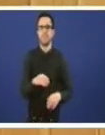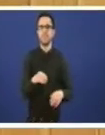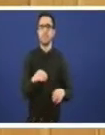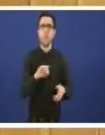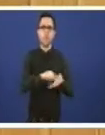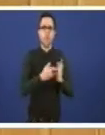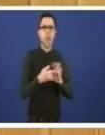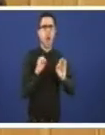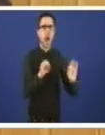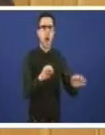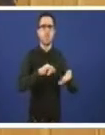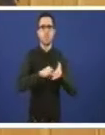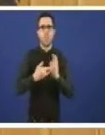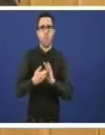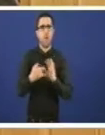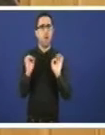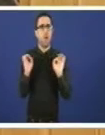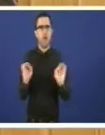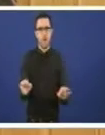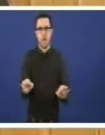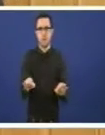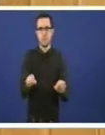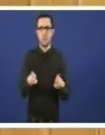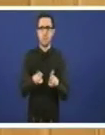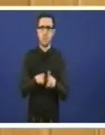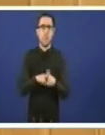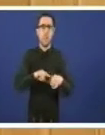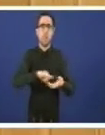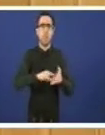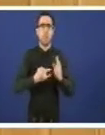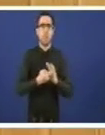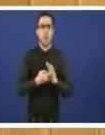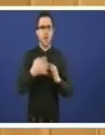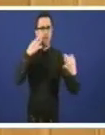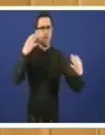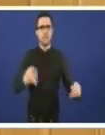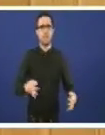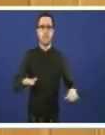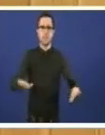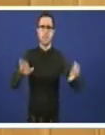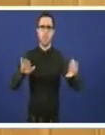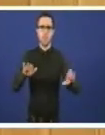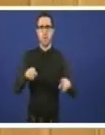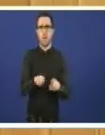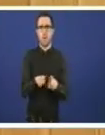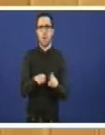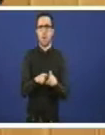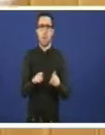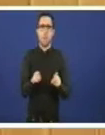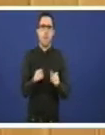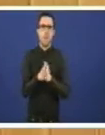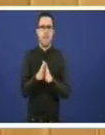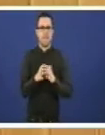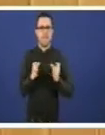solución un plan realista pero ambicioso ese plan os